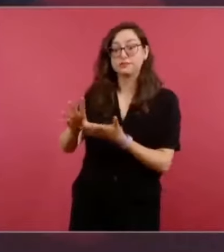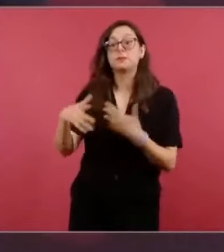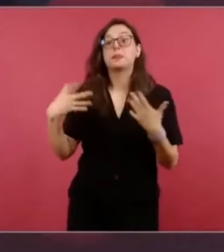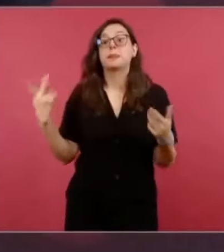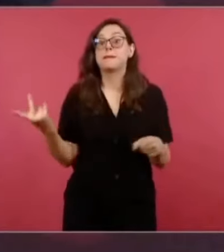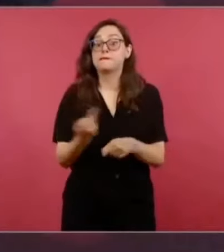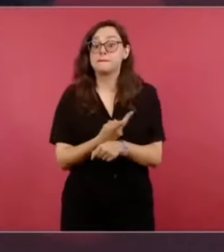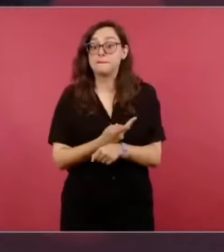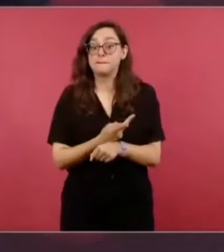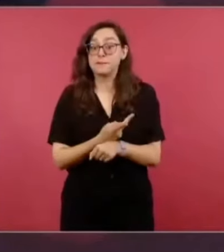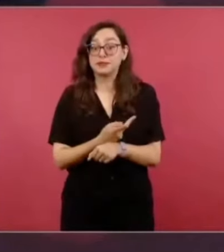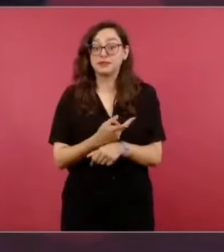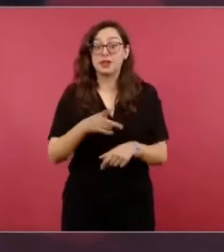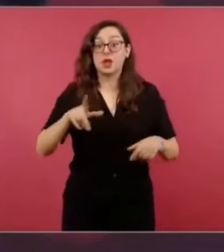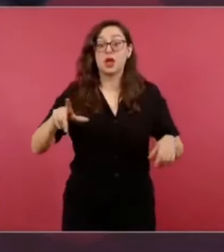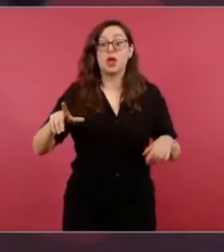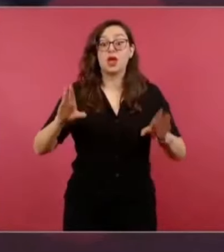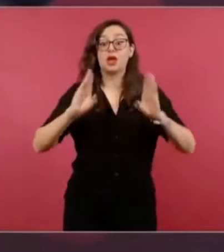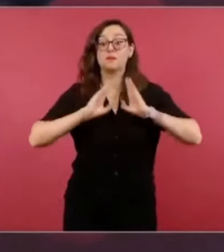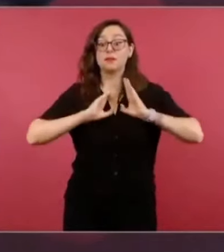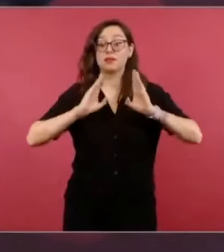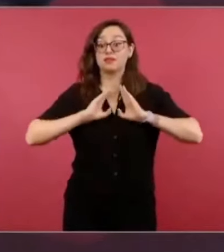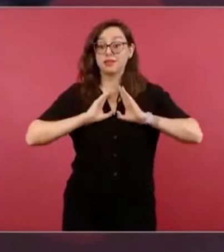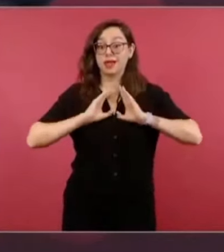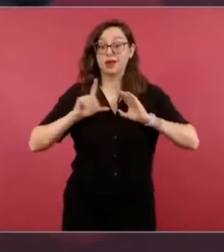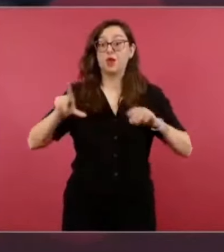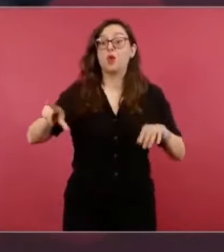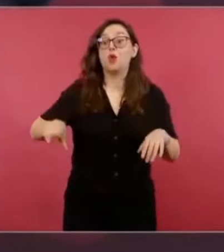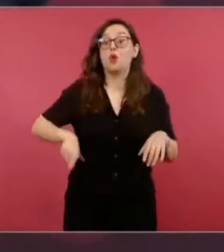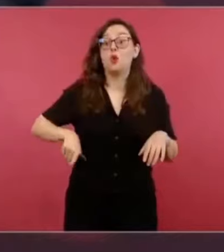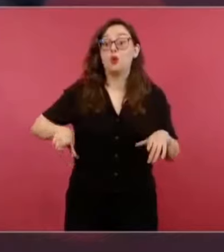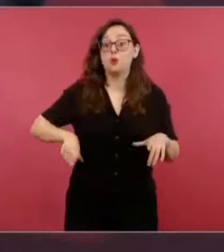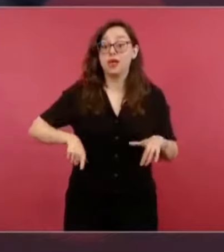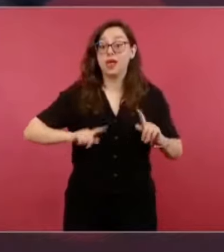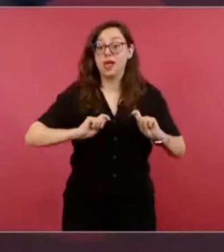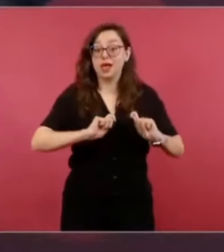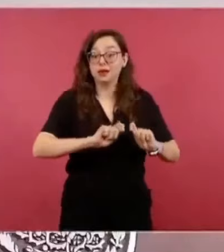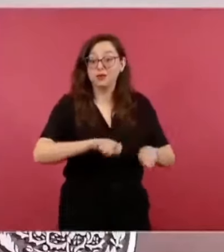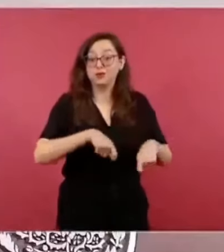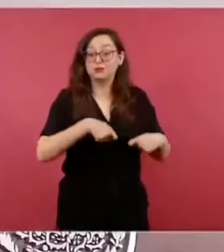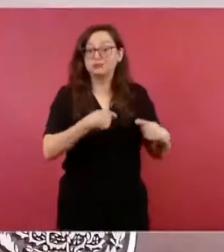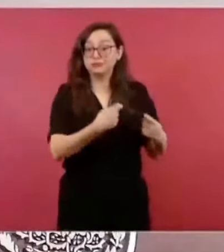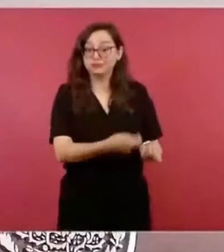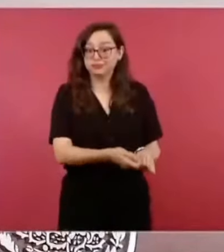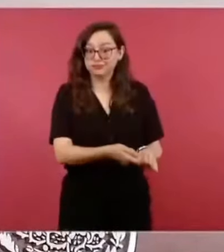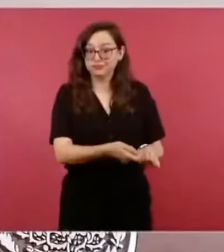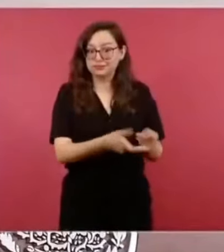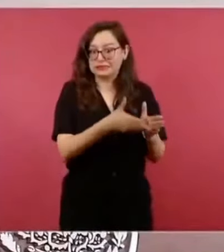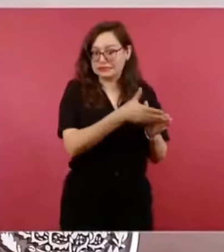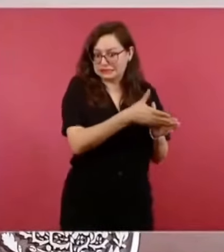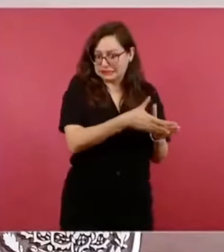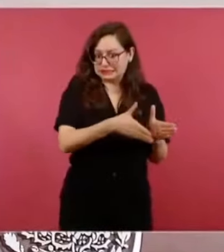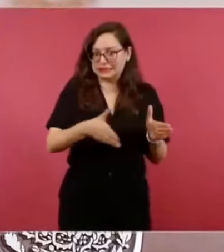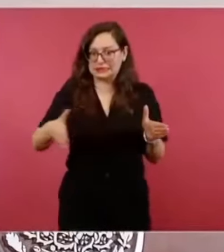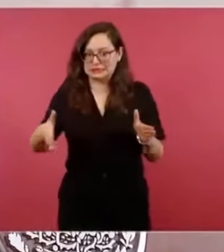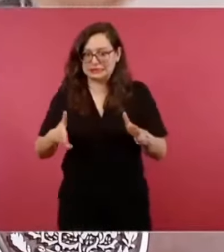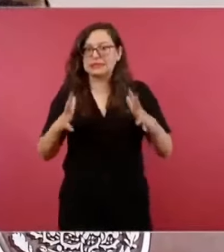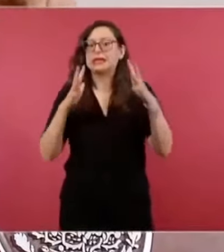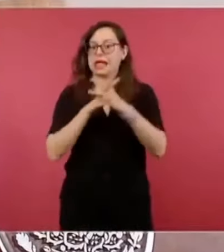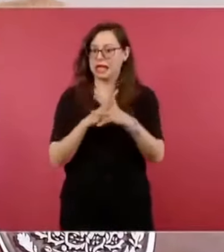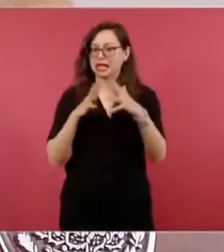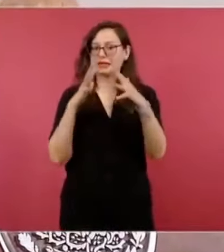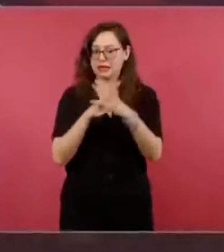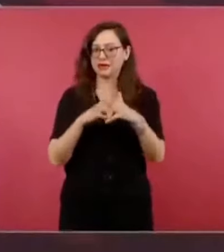militares se les entregara de nuevo el poder a los